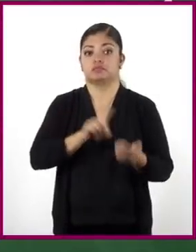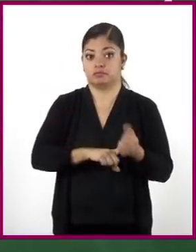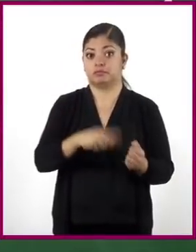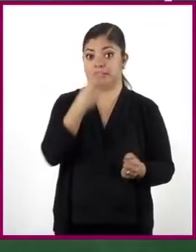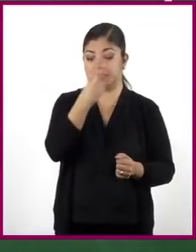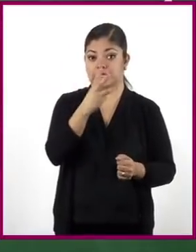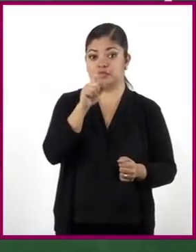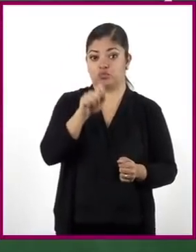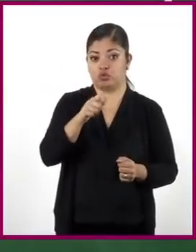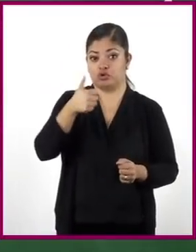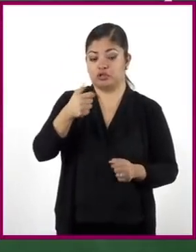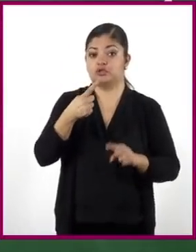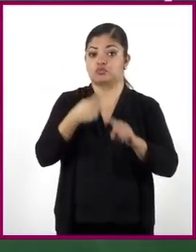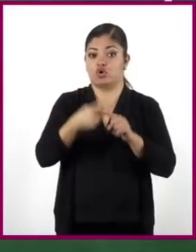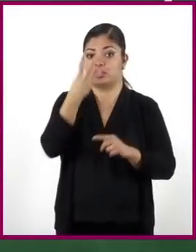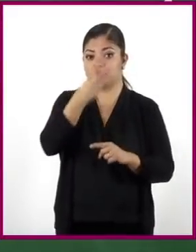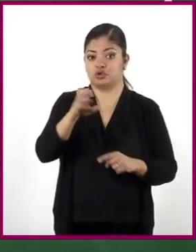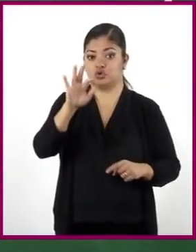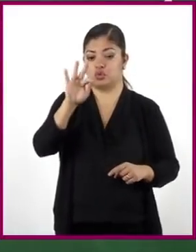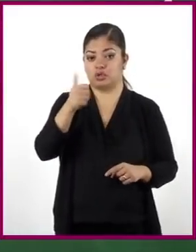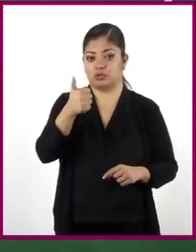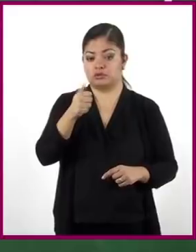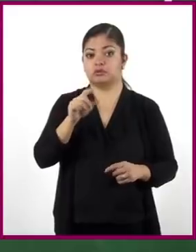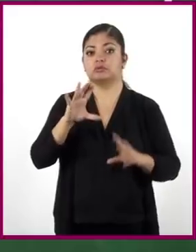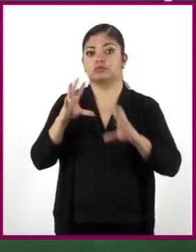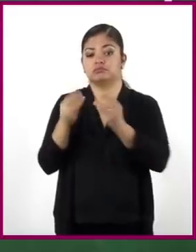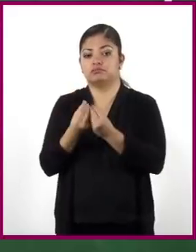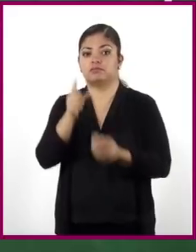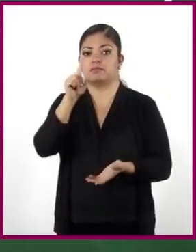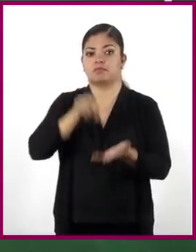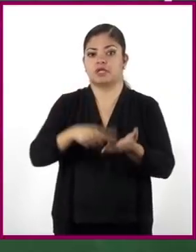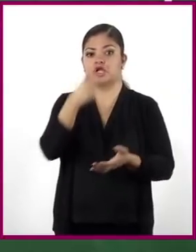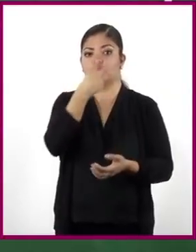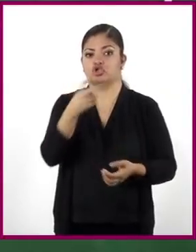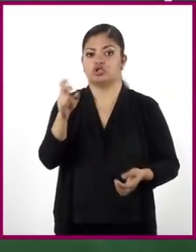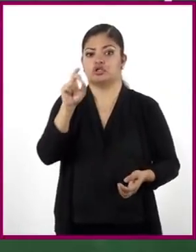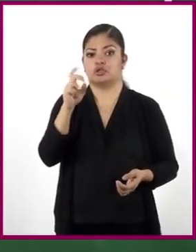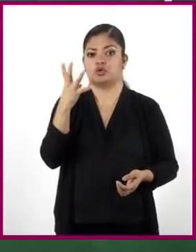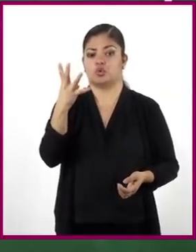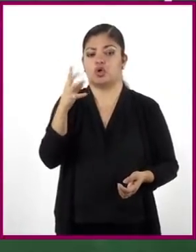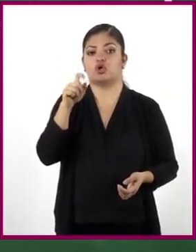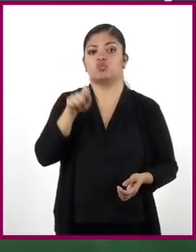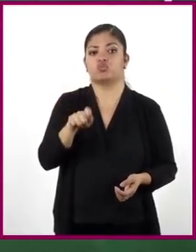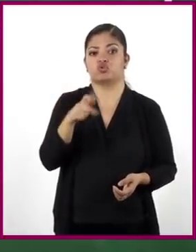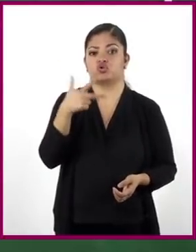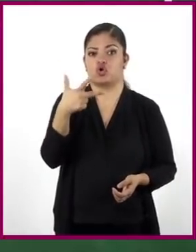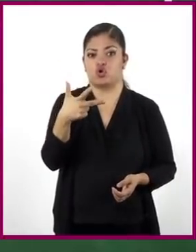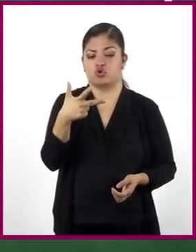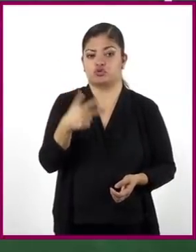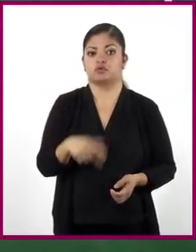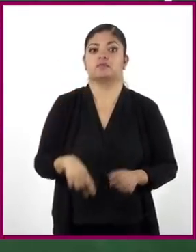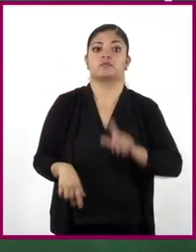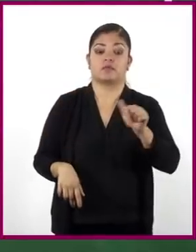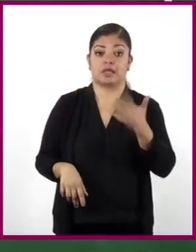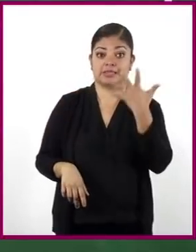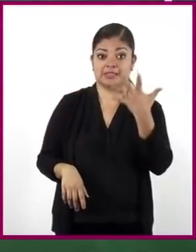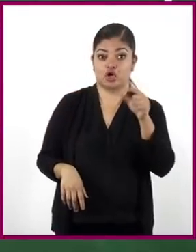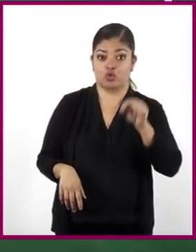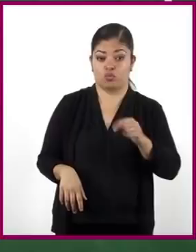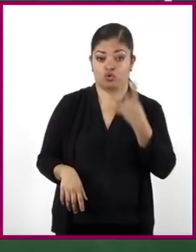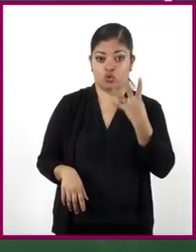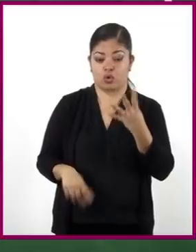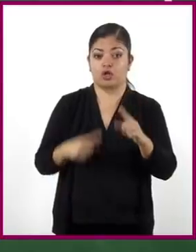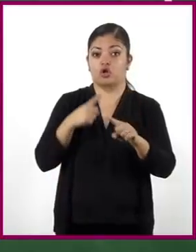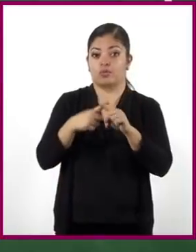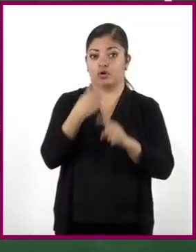.6 por 343 da 1,234.8 y 5.4 por